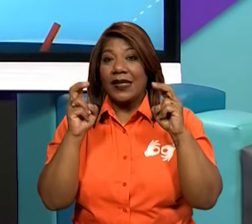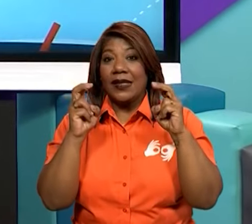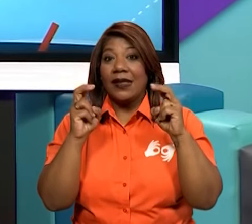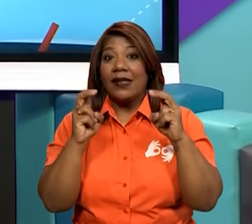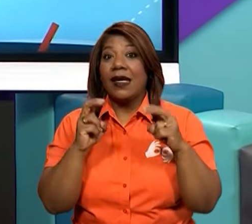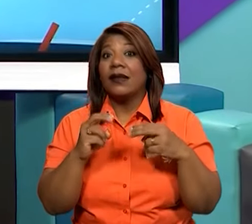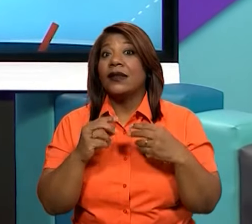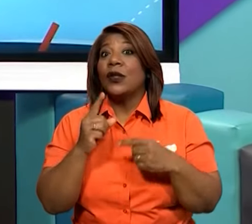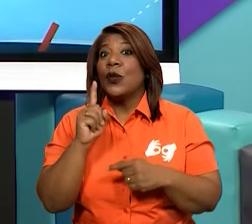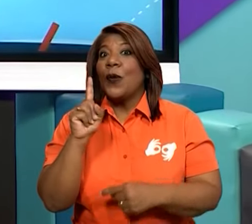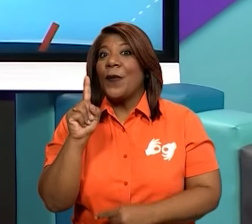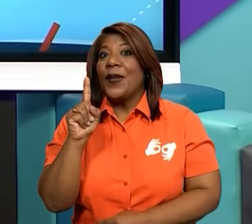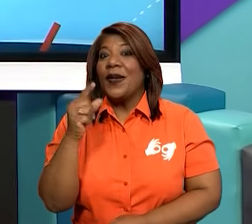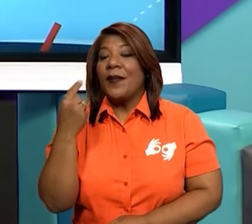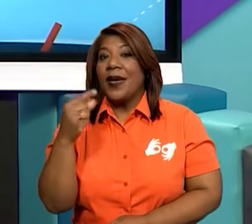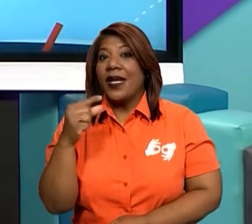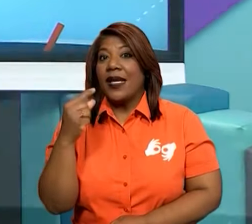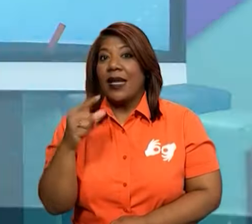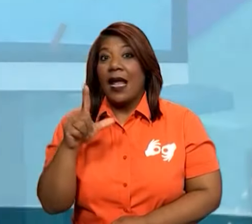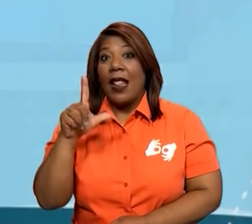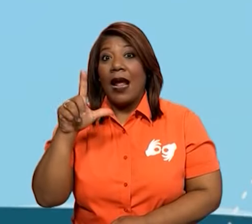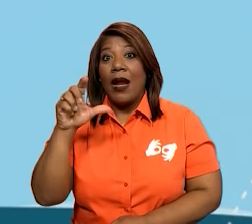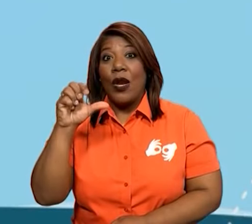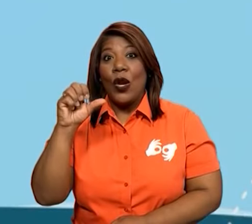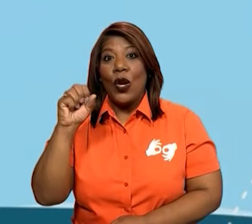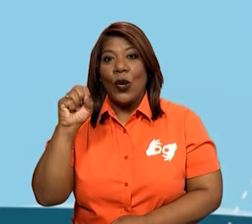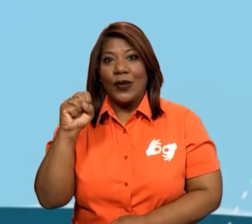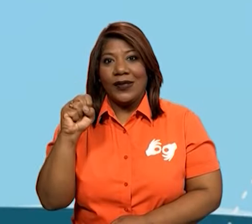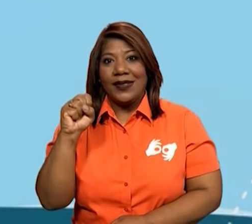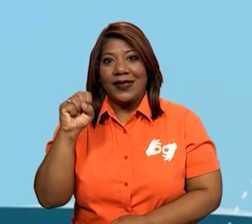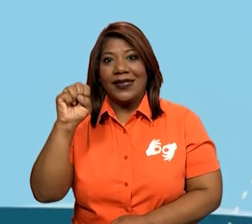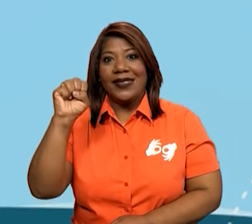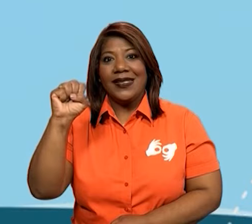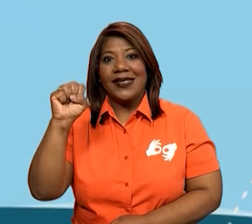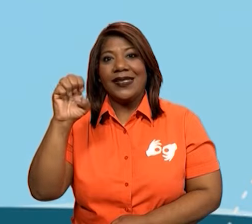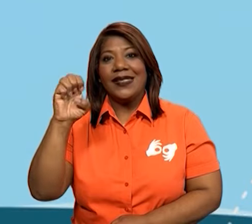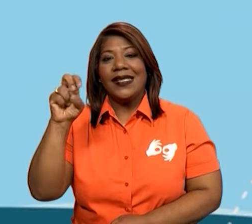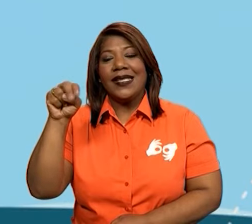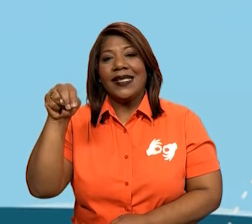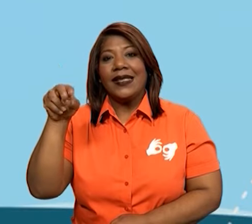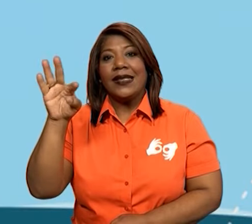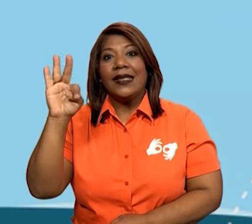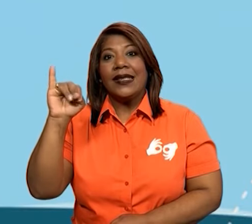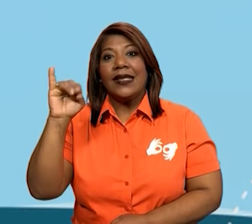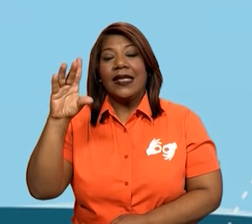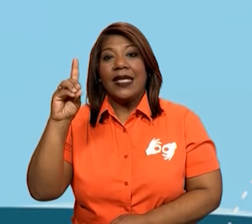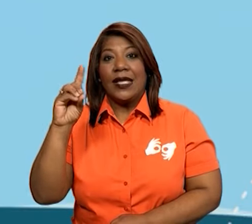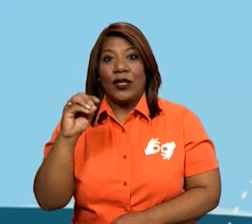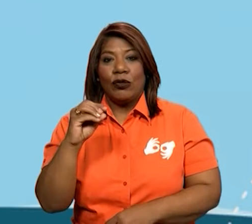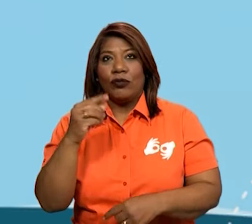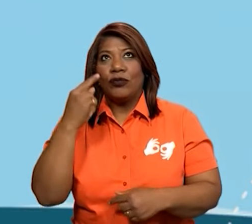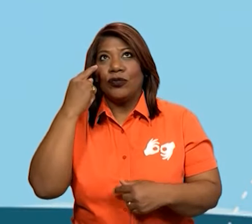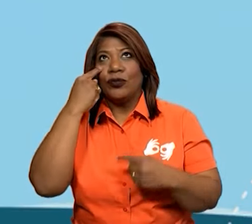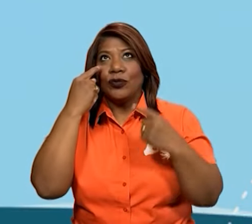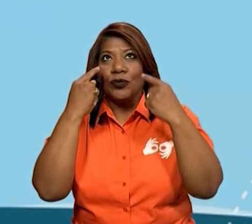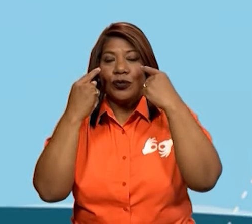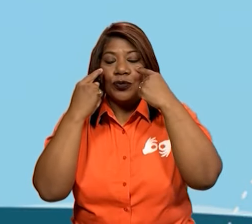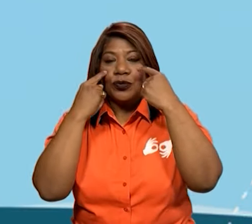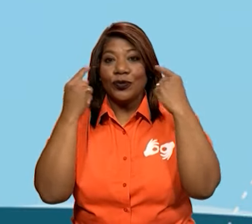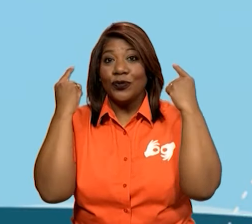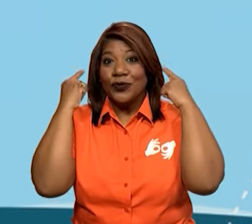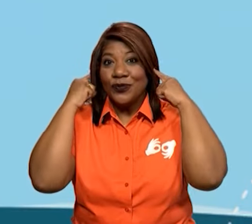los chicos de primer grado y el tema los sentidos. Los sentidos son muy, muy importantes,